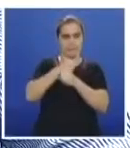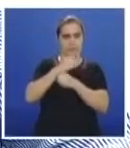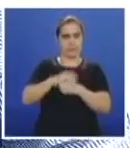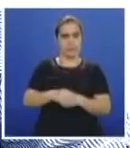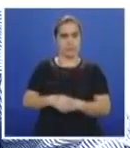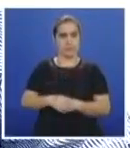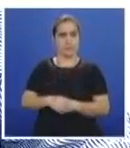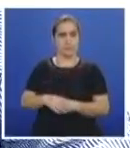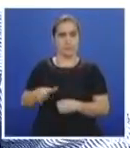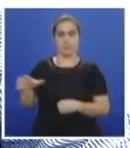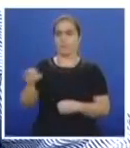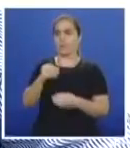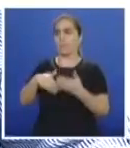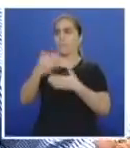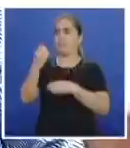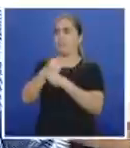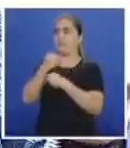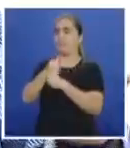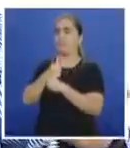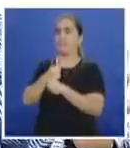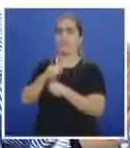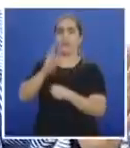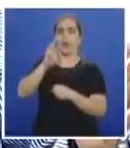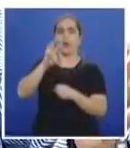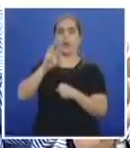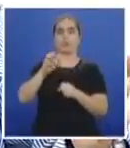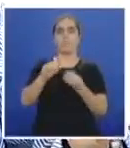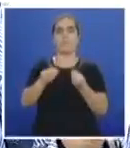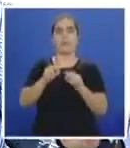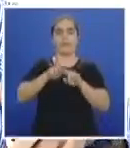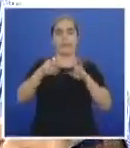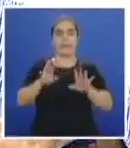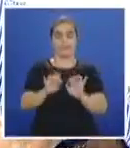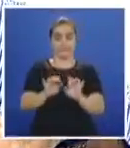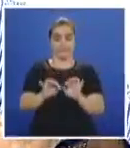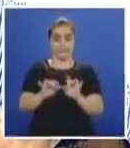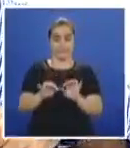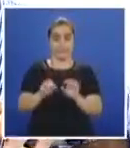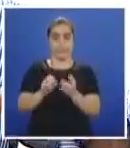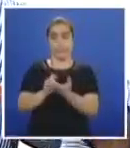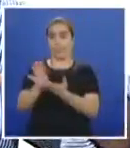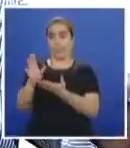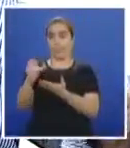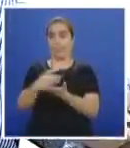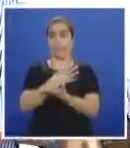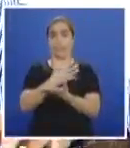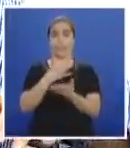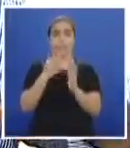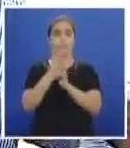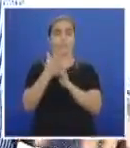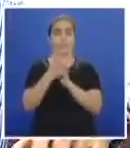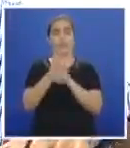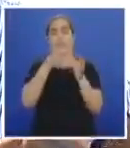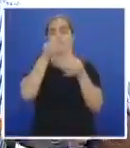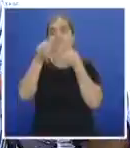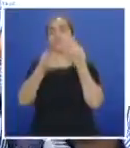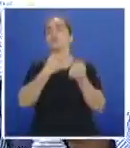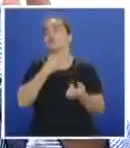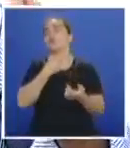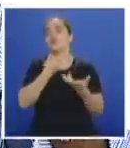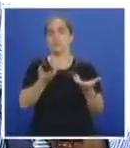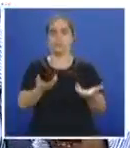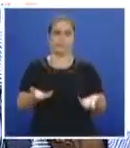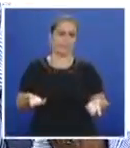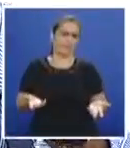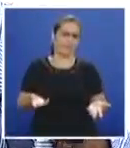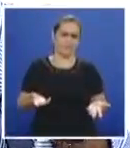las empresas a las ocho, chatear y a mandarse el último cuento y el chiste y la última... No,